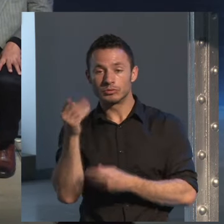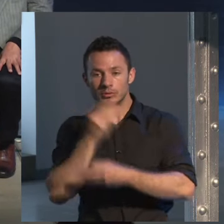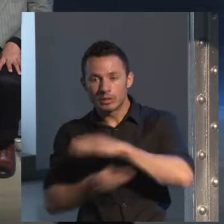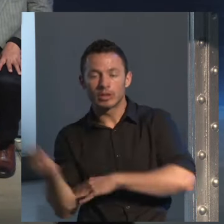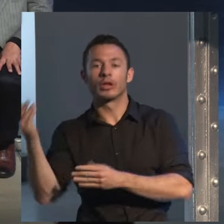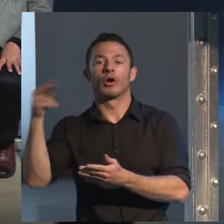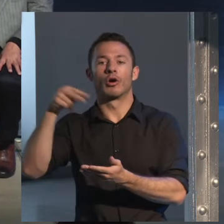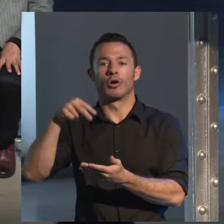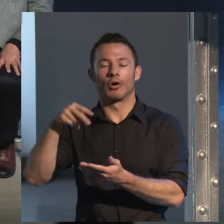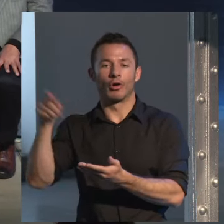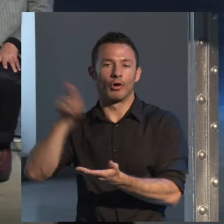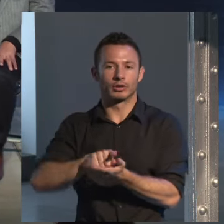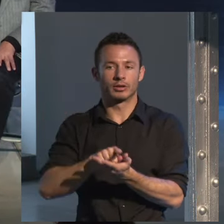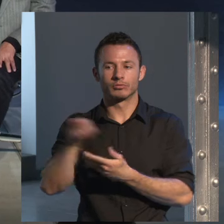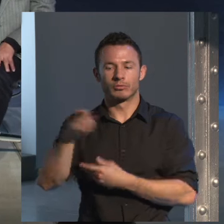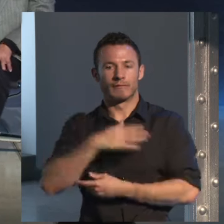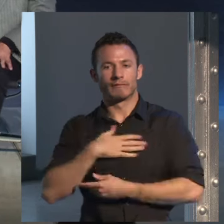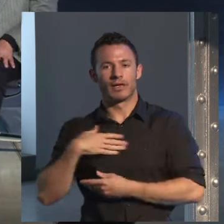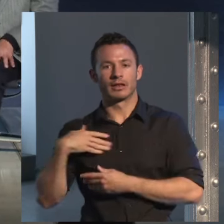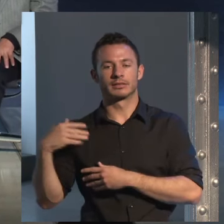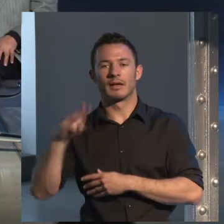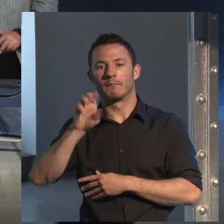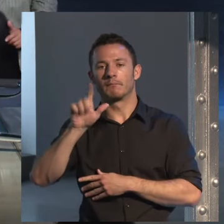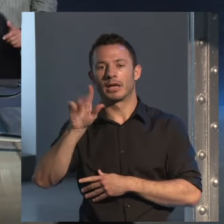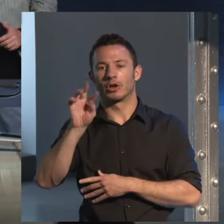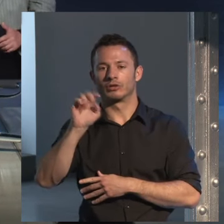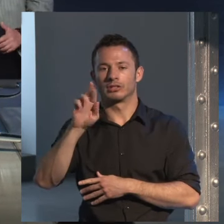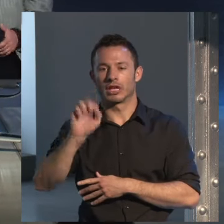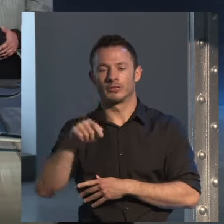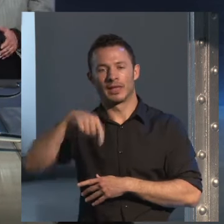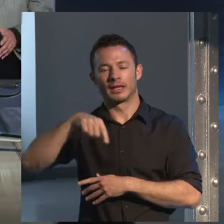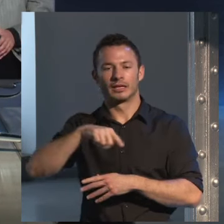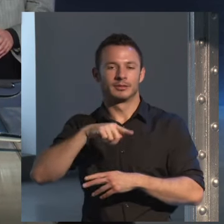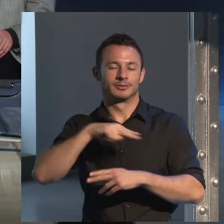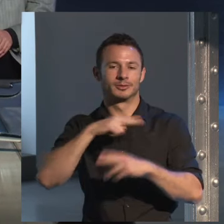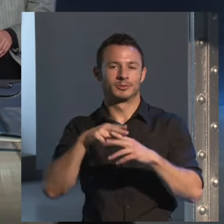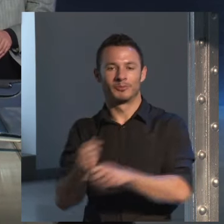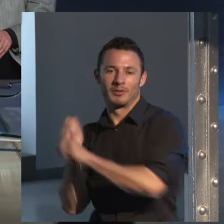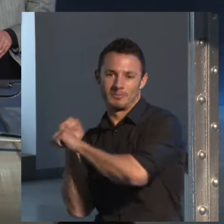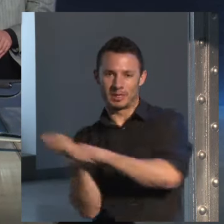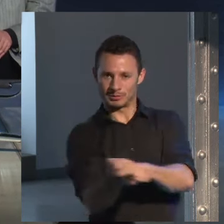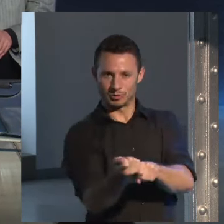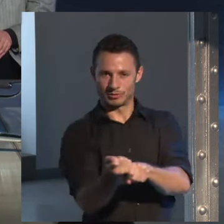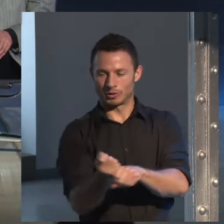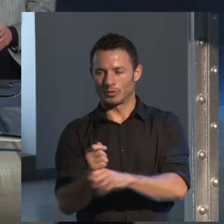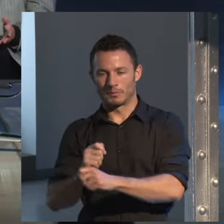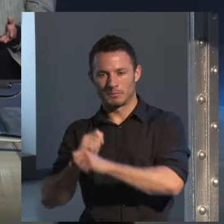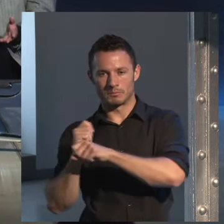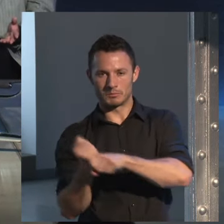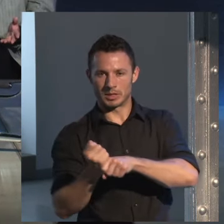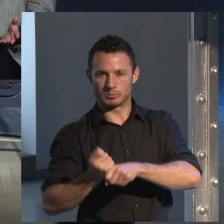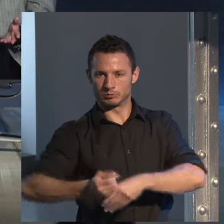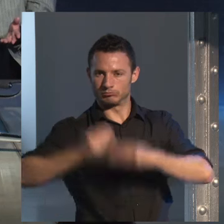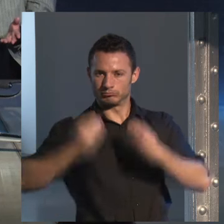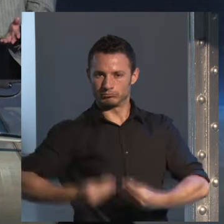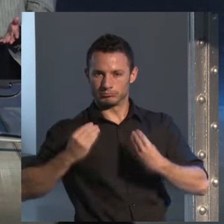preferirías ser pelotero. Lo que aquí conoceríamos como jugador de béisbol, pero de los buenos, de primera. Eso te encanta.